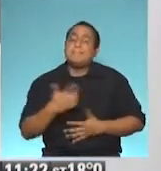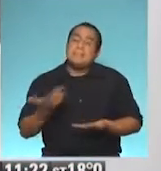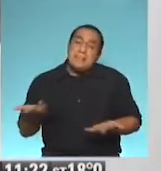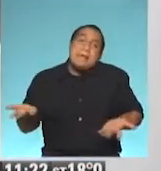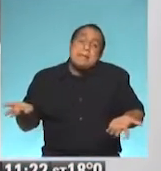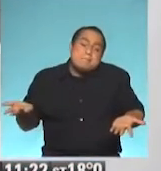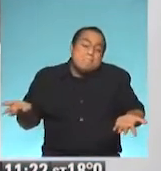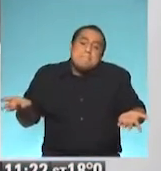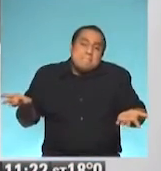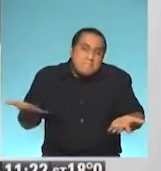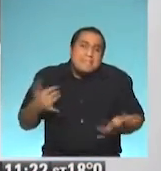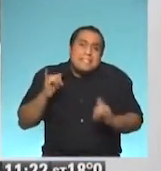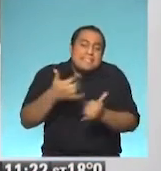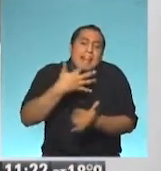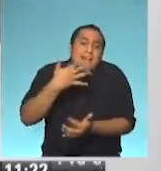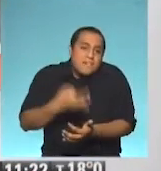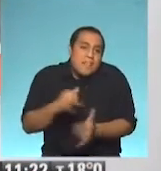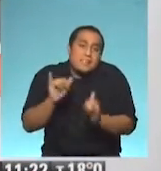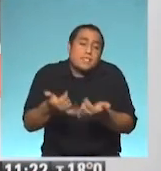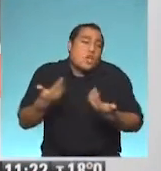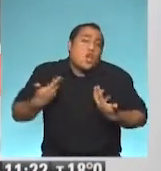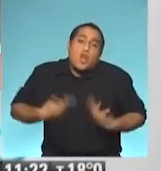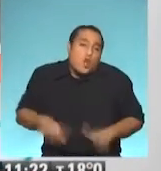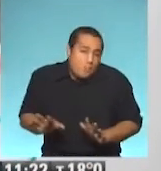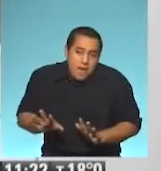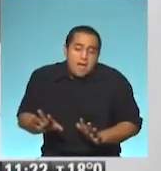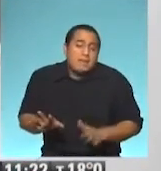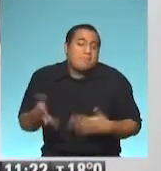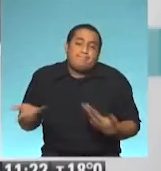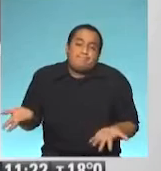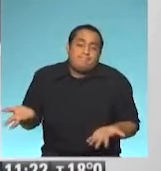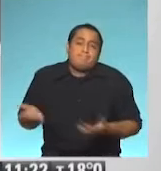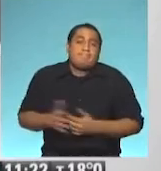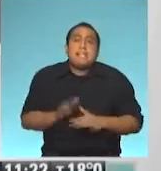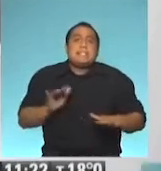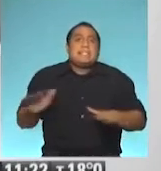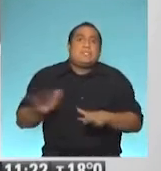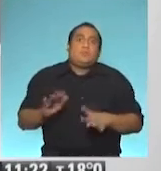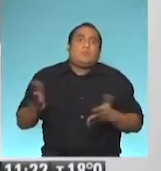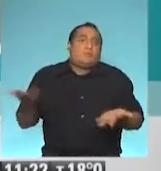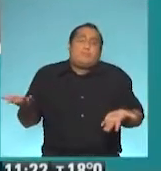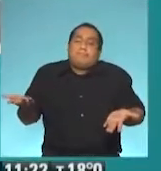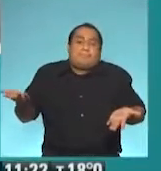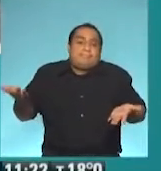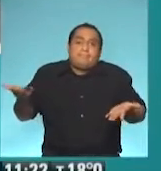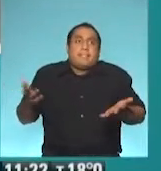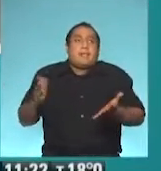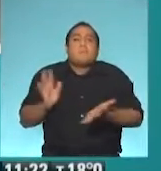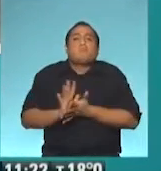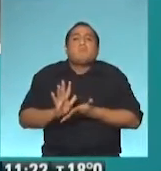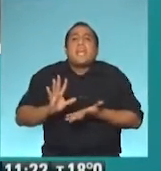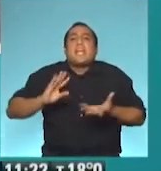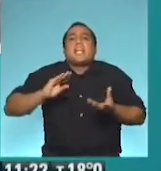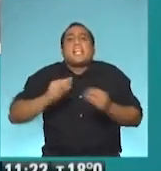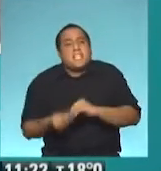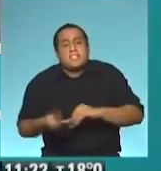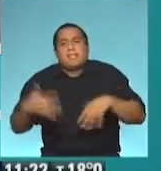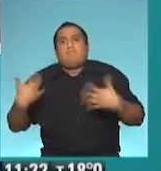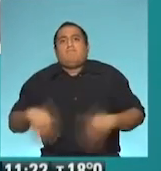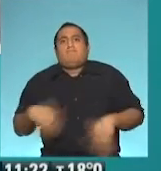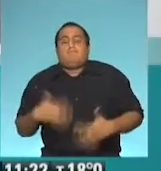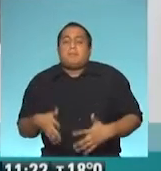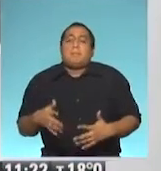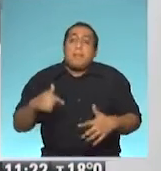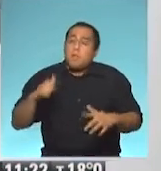Digo, bueno, son cuestiones normales, ¿no? Digamos, de una situación de crisis. Y digo, eso hay que